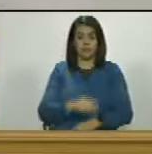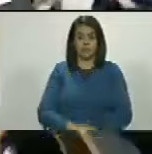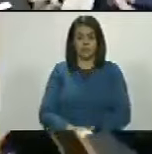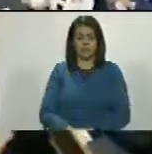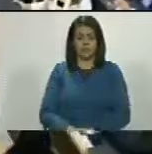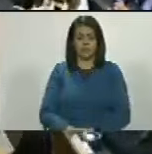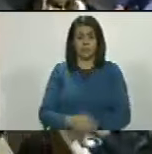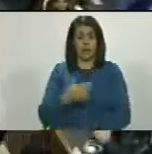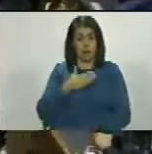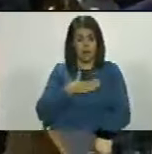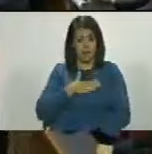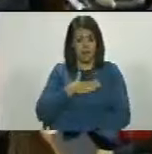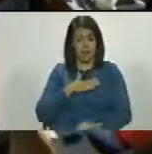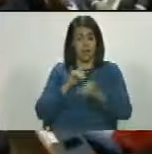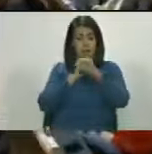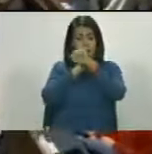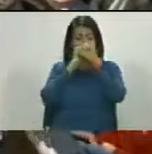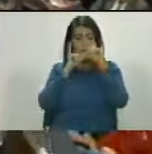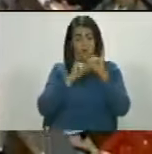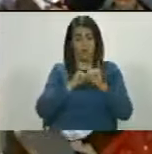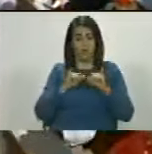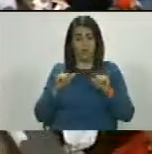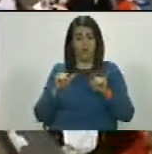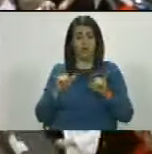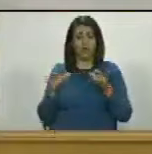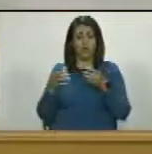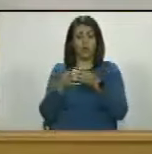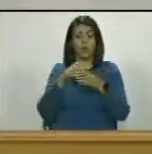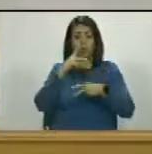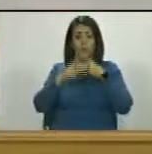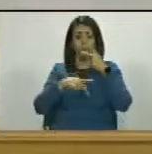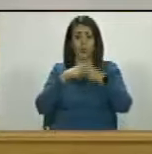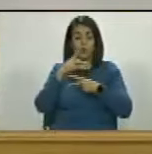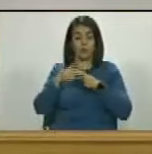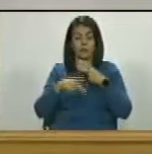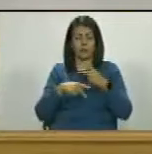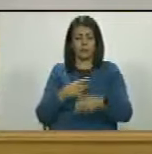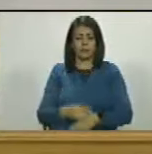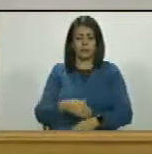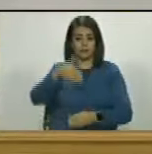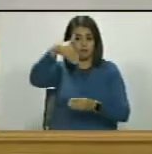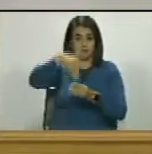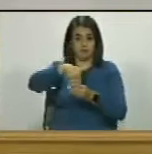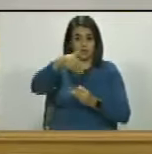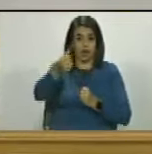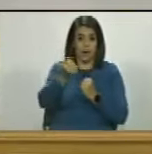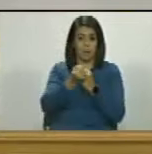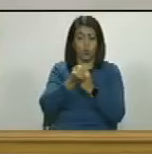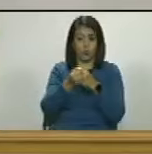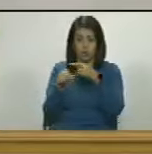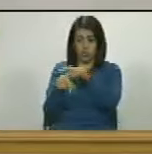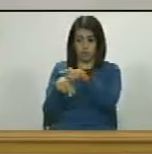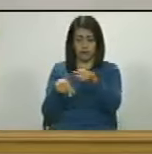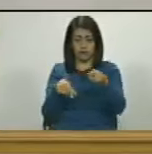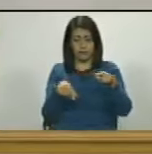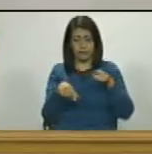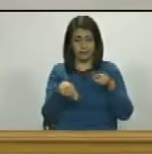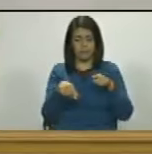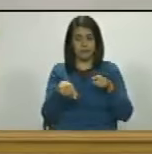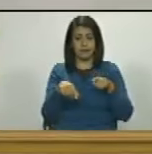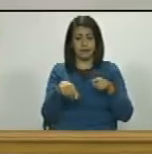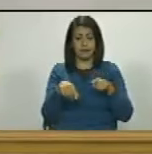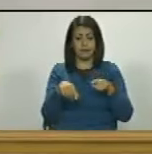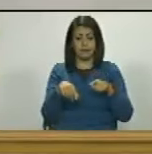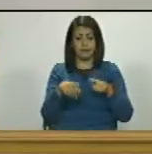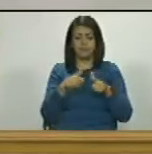porque a mi me haría muy feliz que si un partido político votó a favor de eso entonces